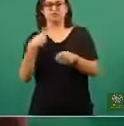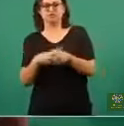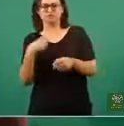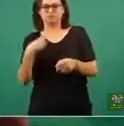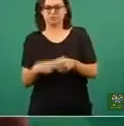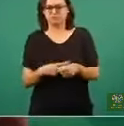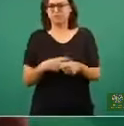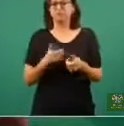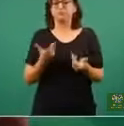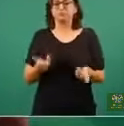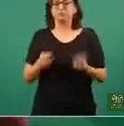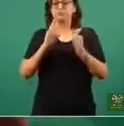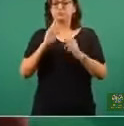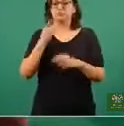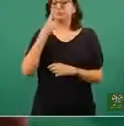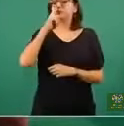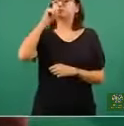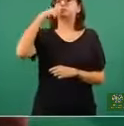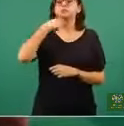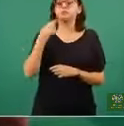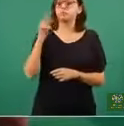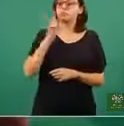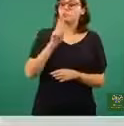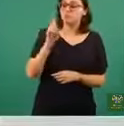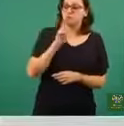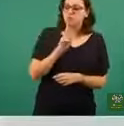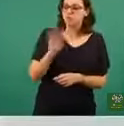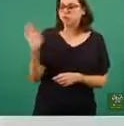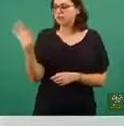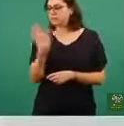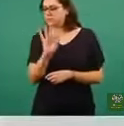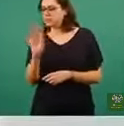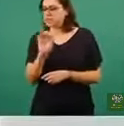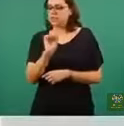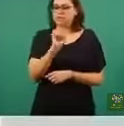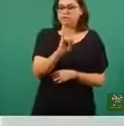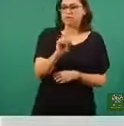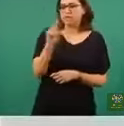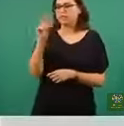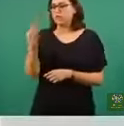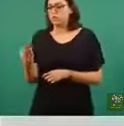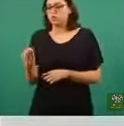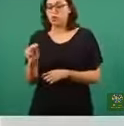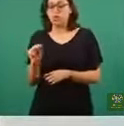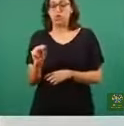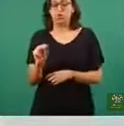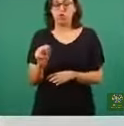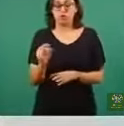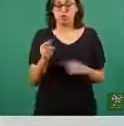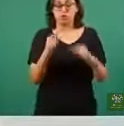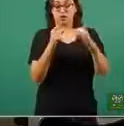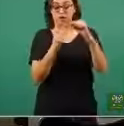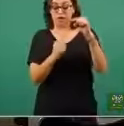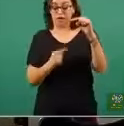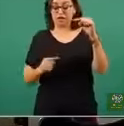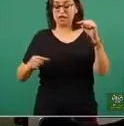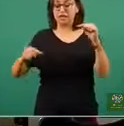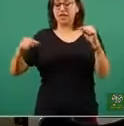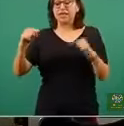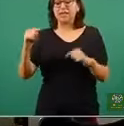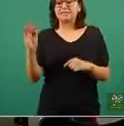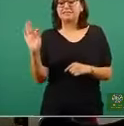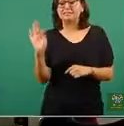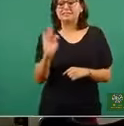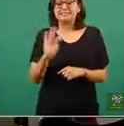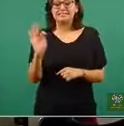y están siendo clasificadas como casos sospechosos, la tendencia, que es lo que visualizamos un poco en la curva epidémica,